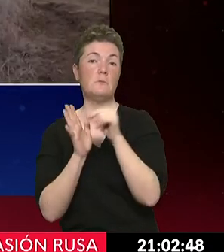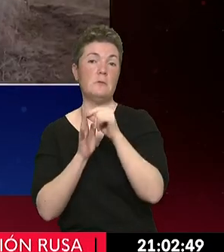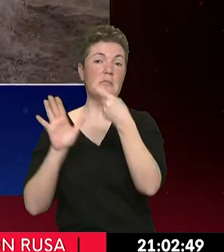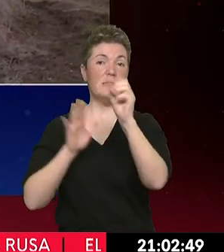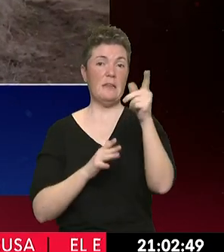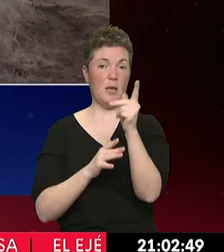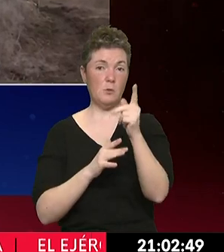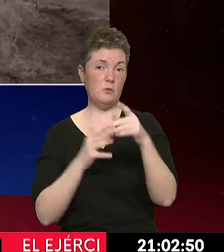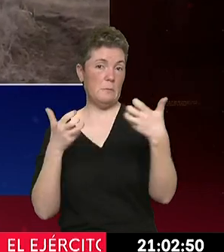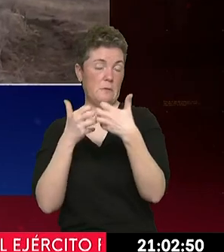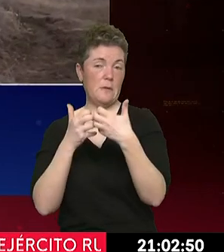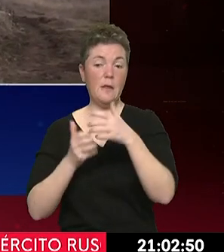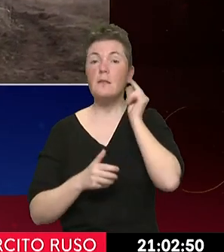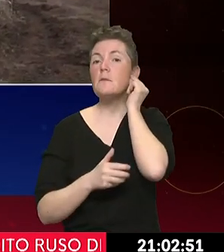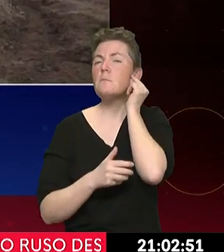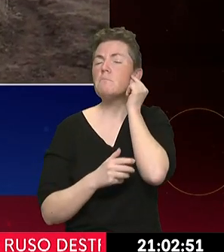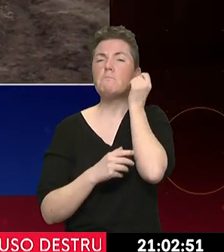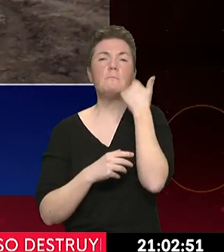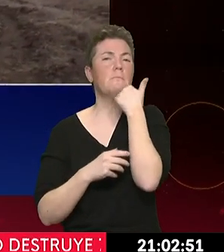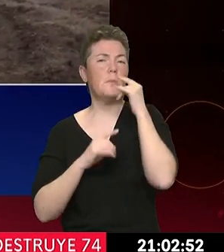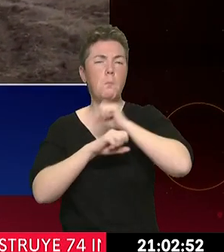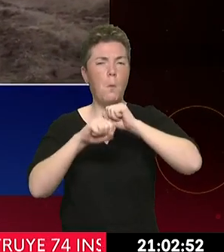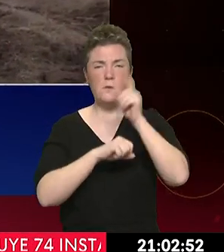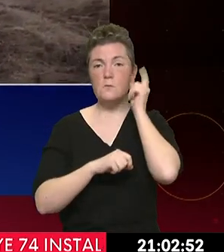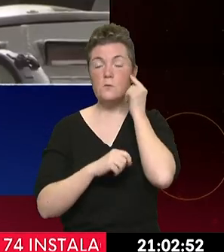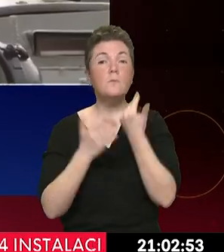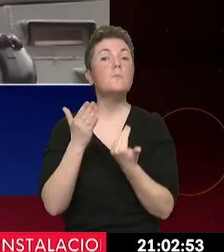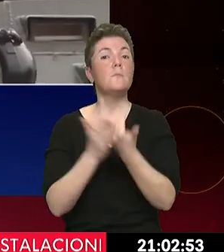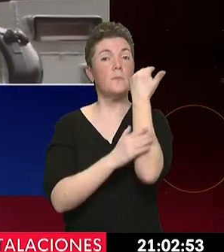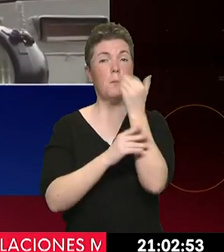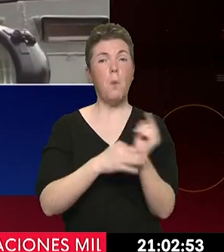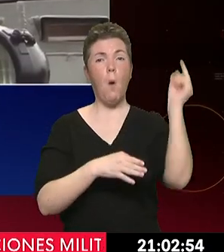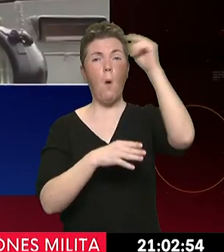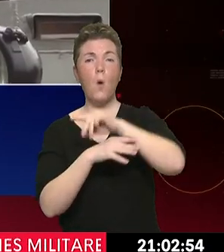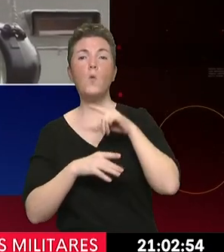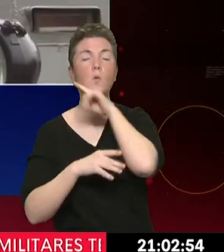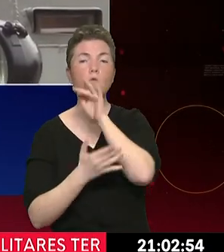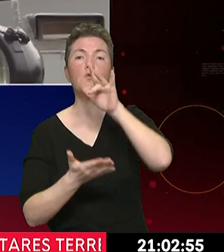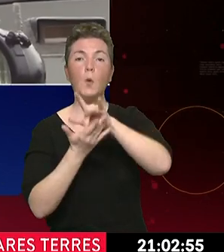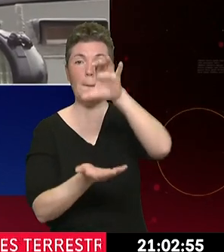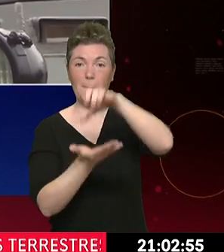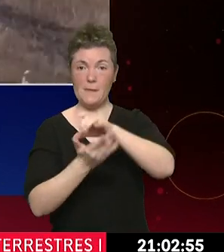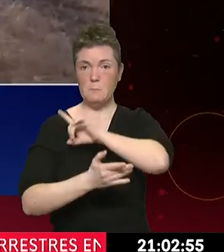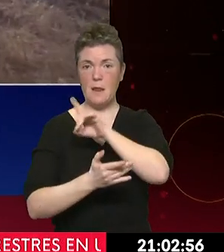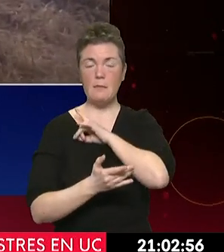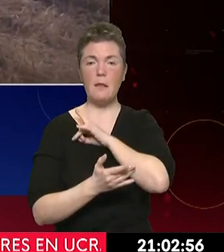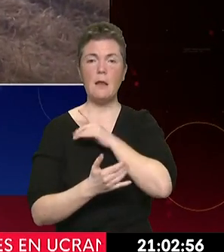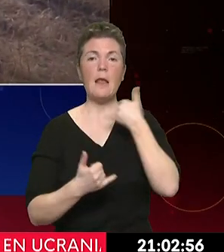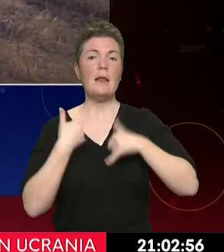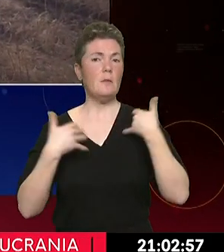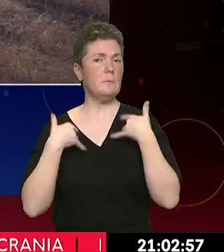del frente. Aquí hace unos minutos se han escuchado algunas explosiones y esta mañana los misiles rusos han alcanzado una base militar sin causar